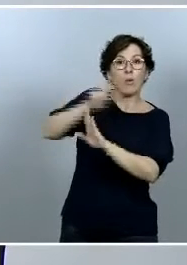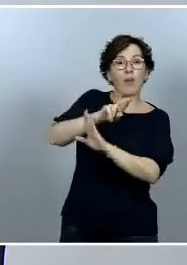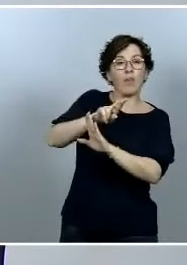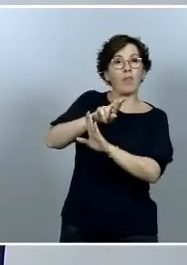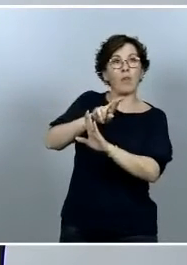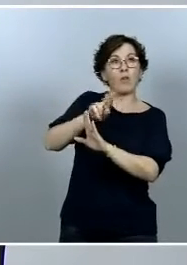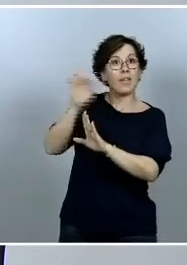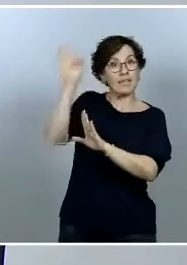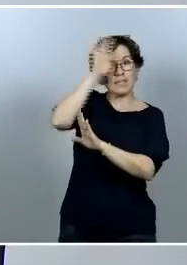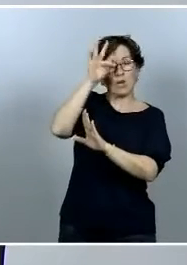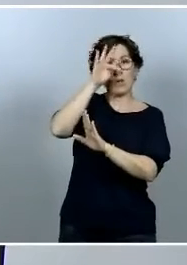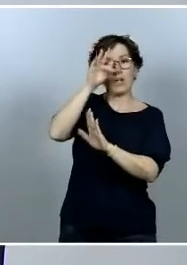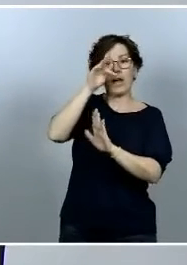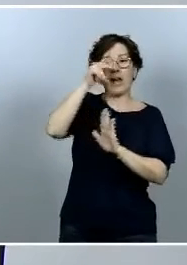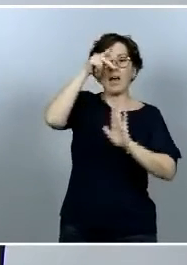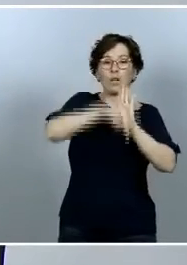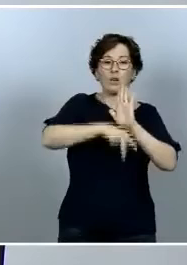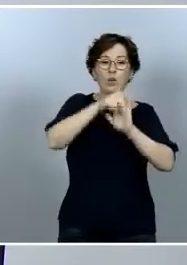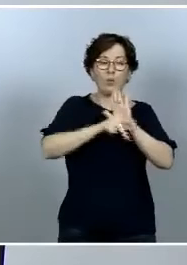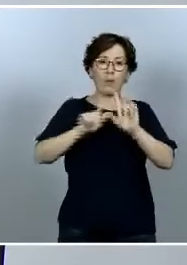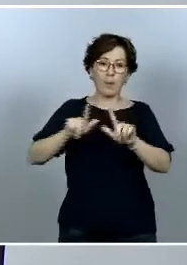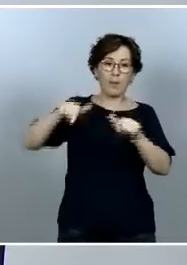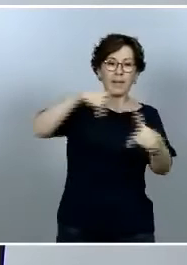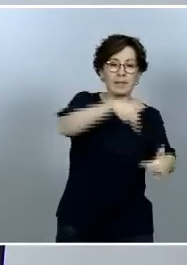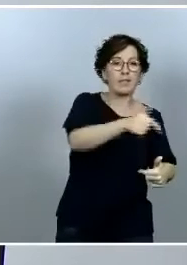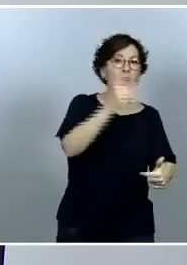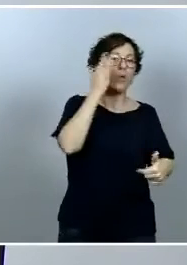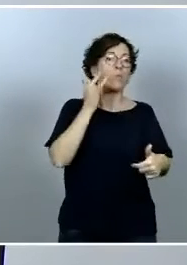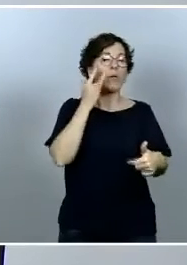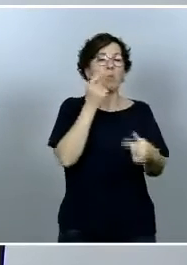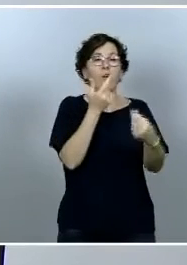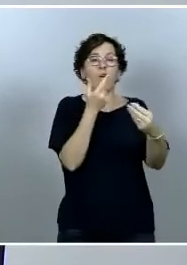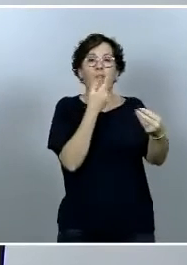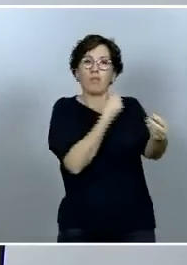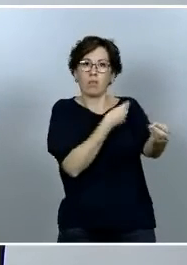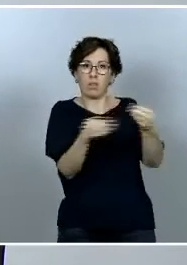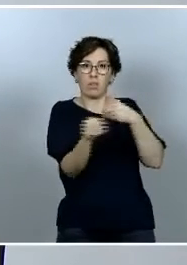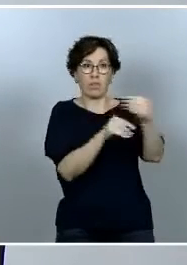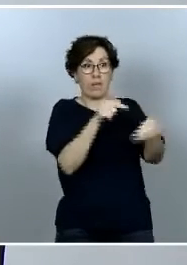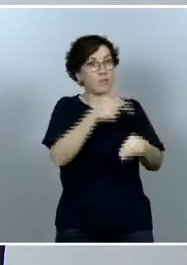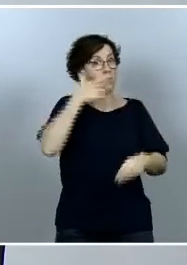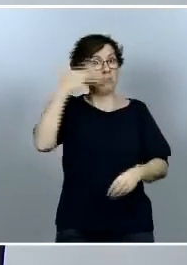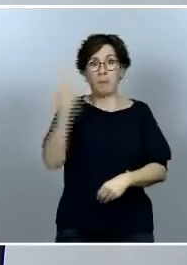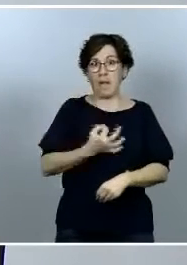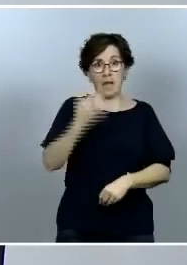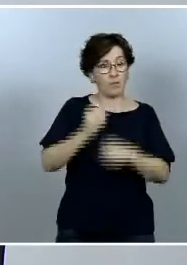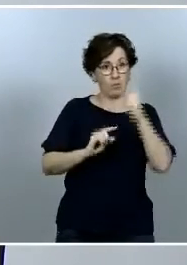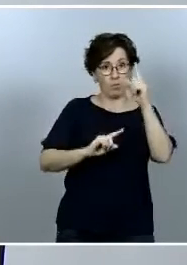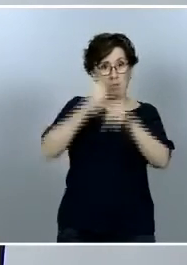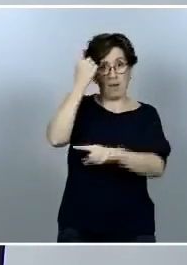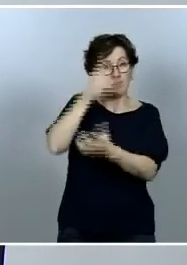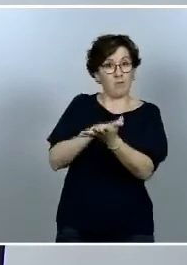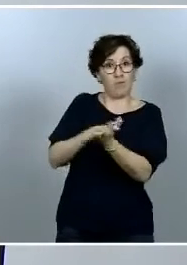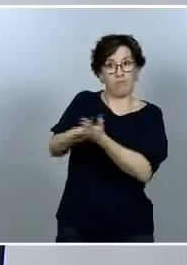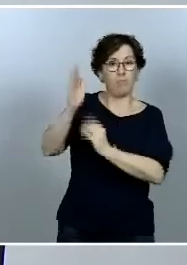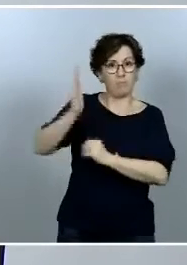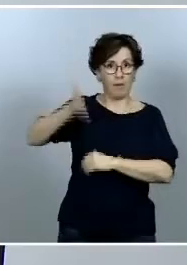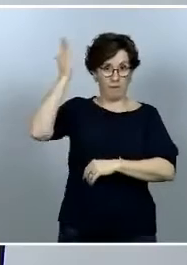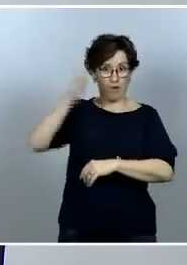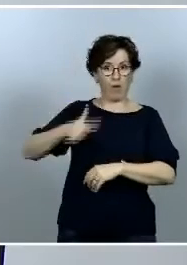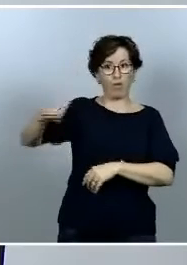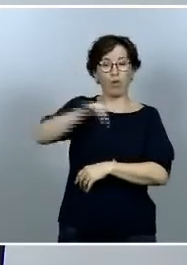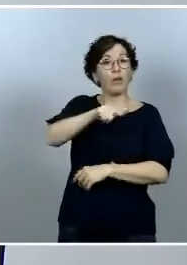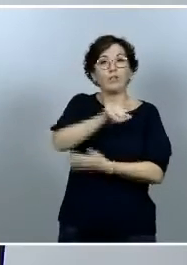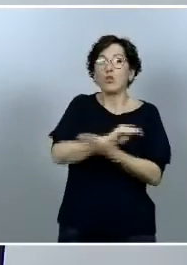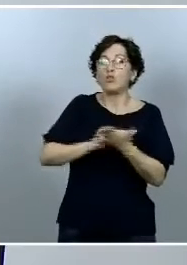en materia de vertidos y depuración que es la siguiente aportación más peligrosa para el mar menor nos parece que esa no es una solución en ningún